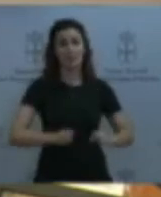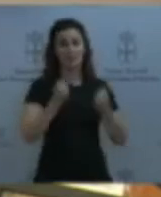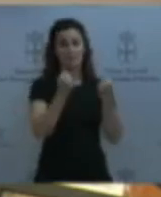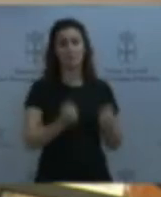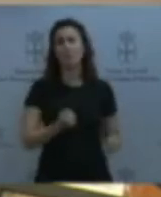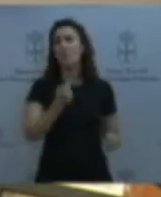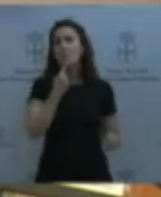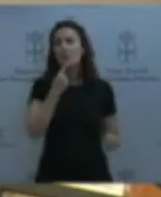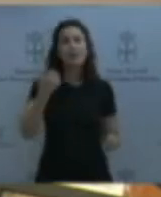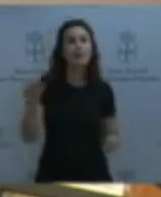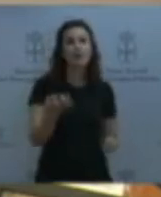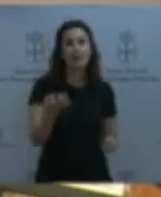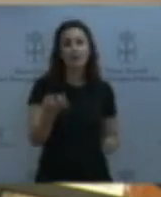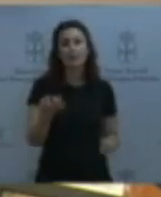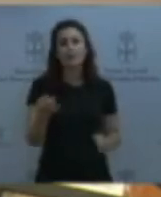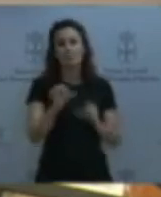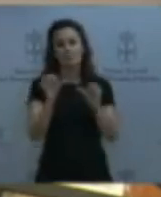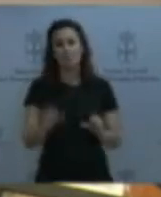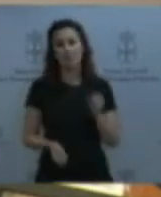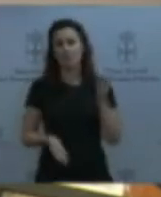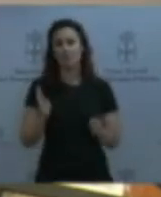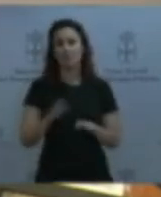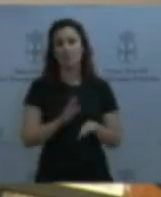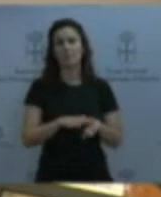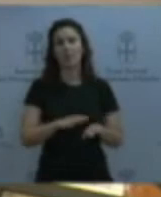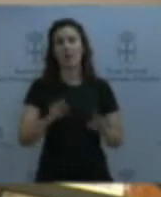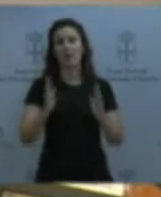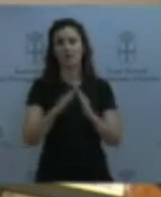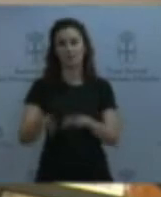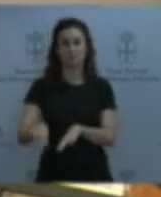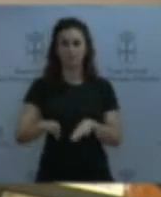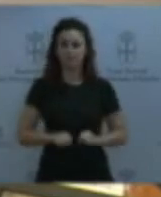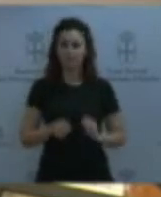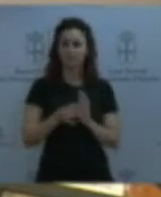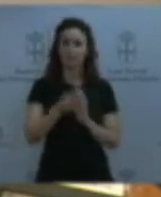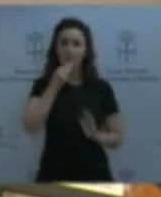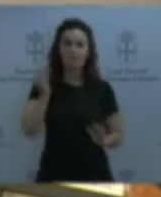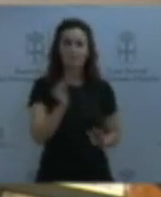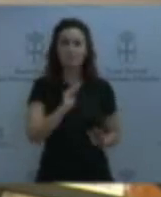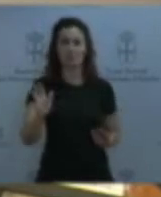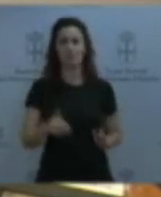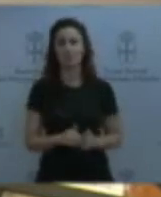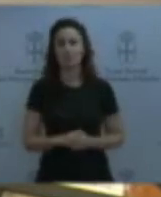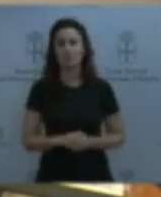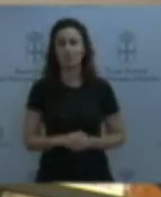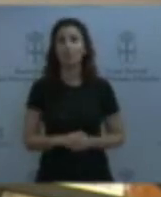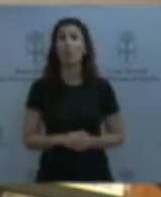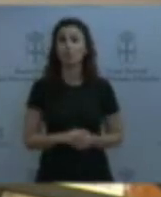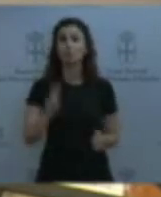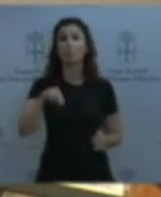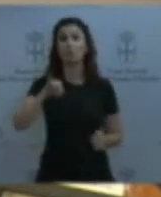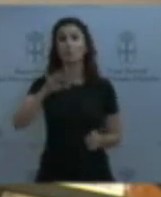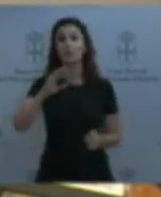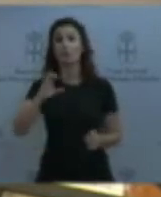en acogimiento residencial de mayor calidad. Nos lo dice UNICEF y nos lo dice a Asturias y al País Vasco.